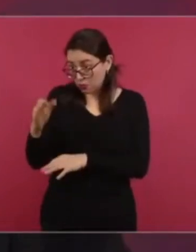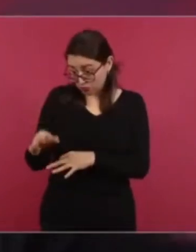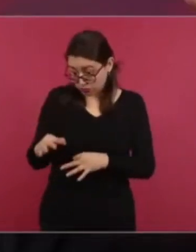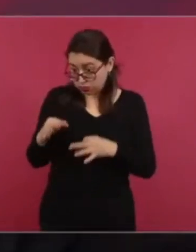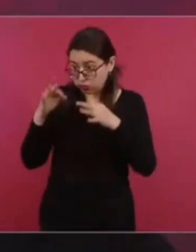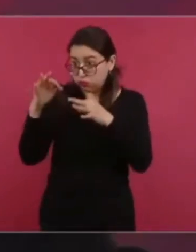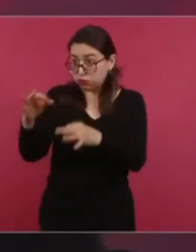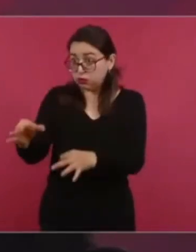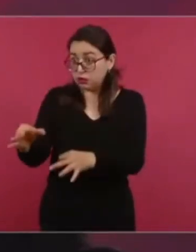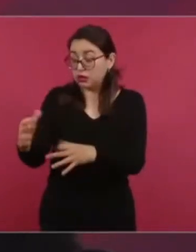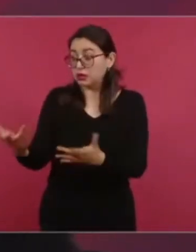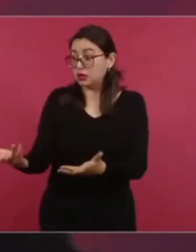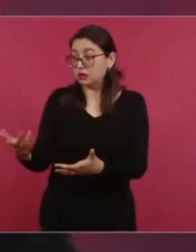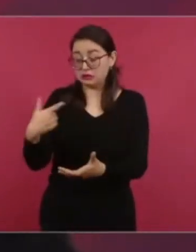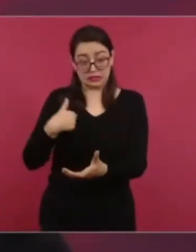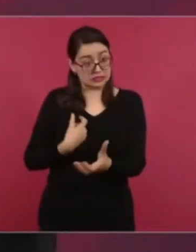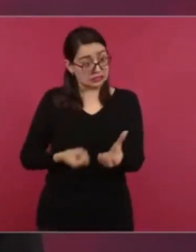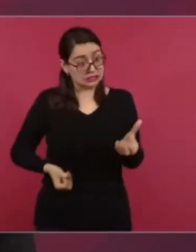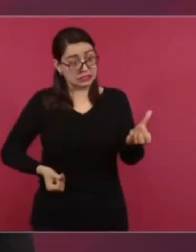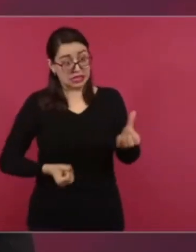que dejemos en libertad